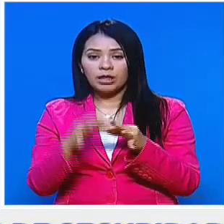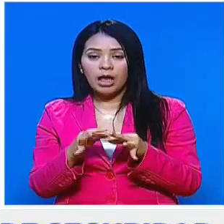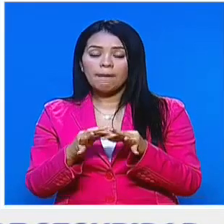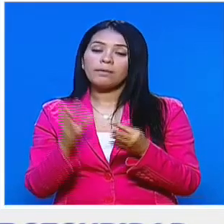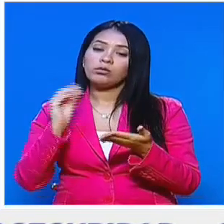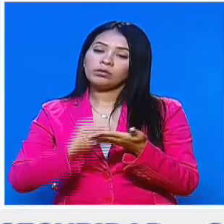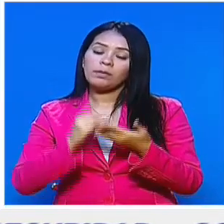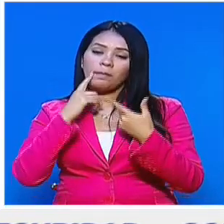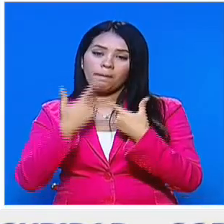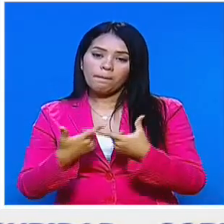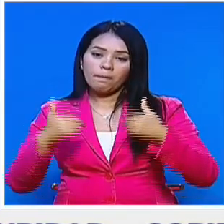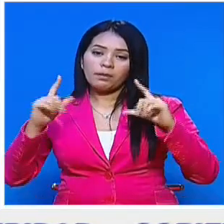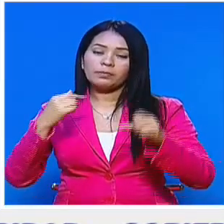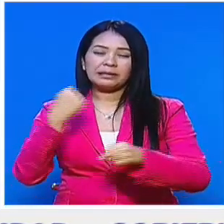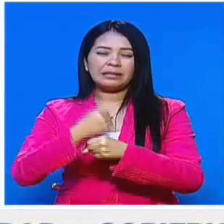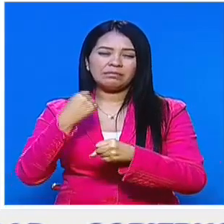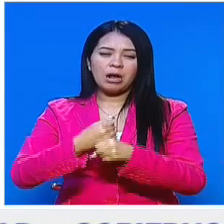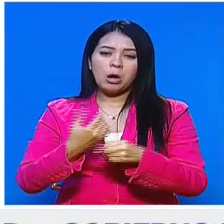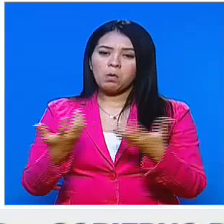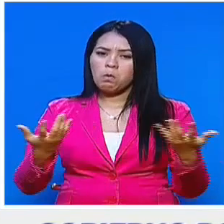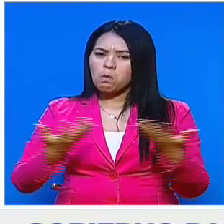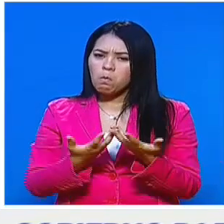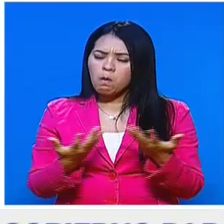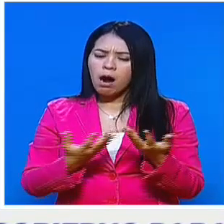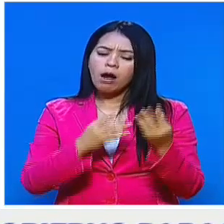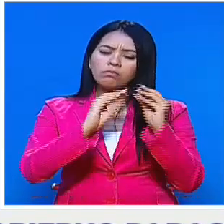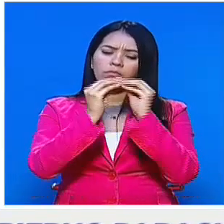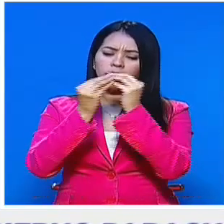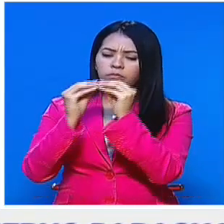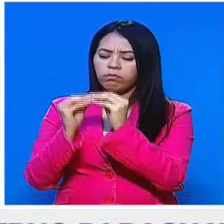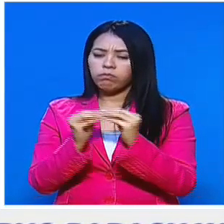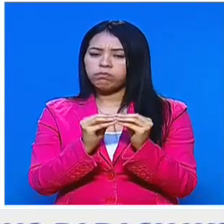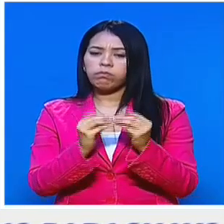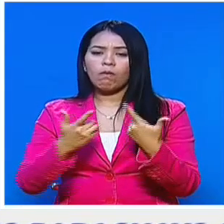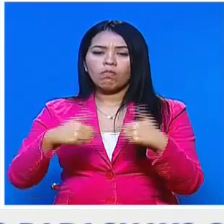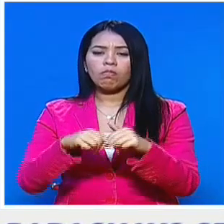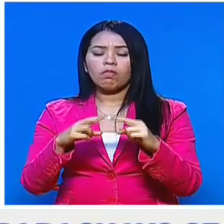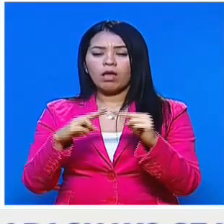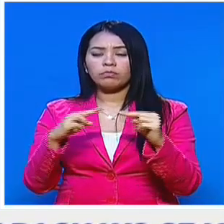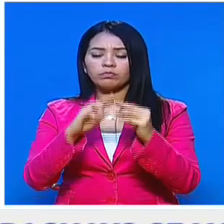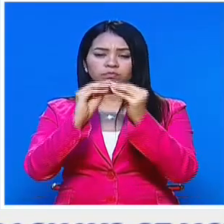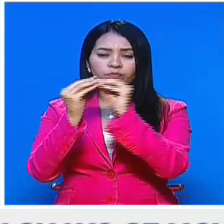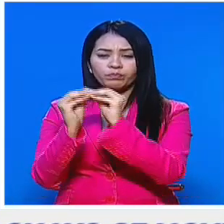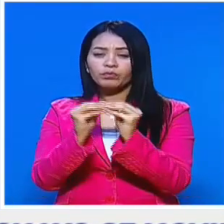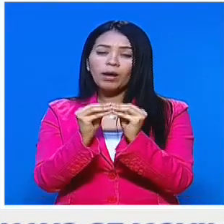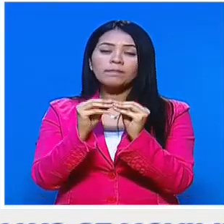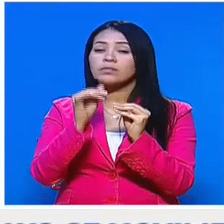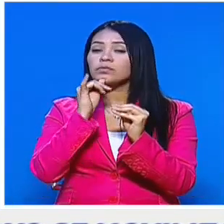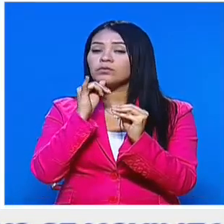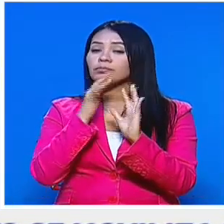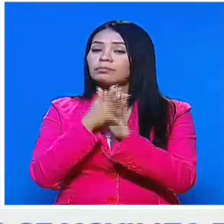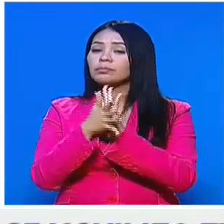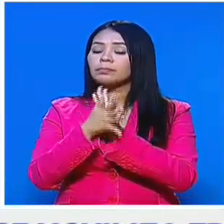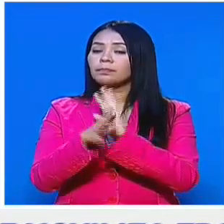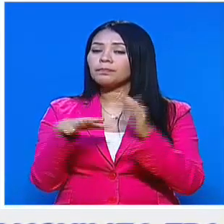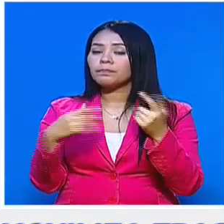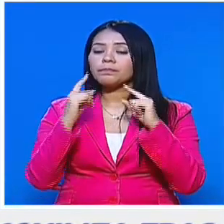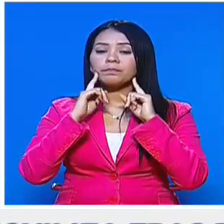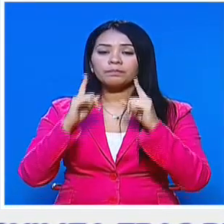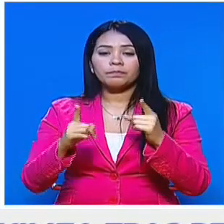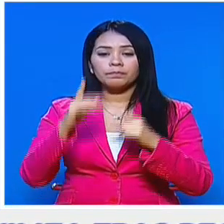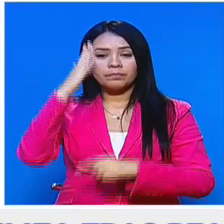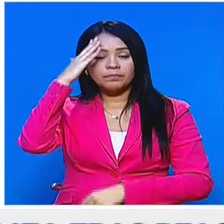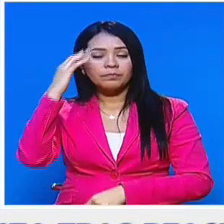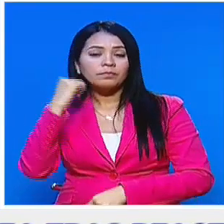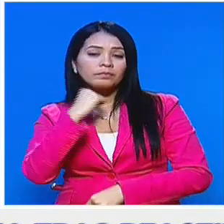Detallaron que las labores consistirán en la rehabilitación de los tableros del elevado. Aseguraron que esto afectará la avenida Francisco